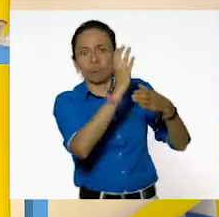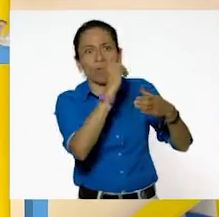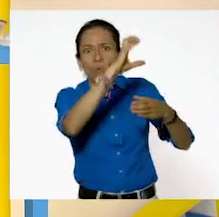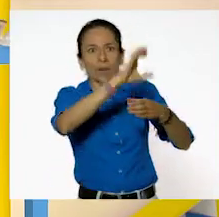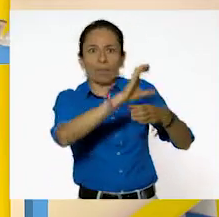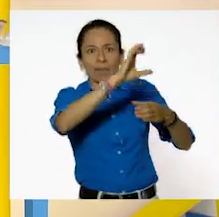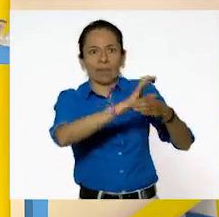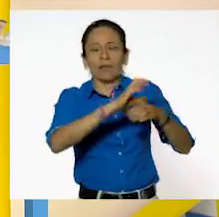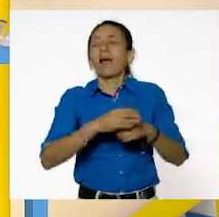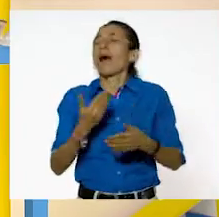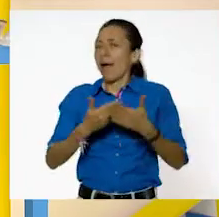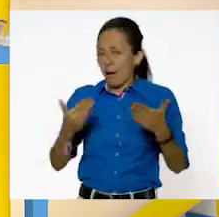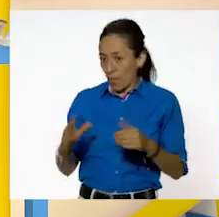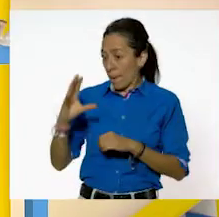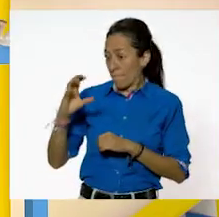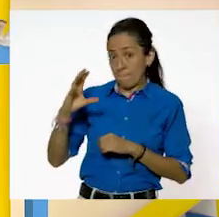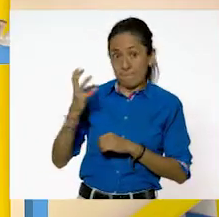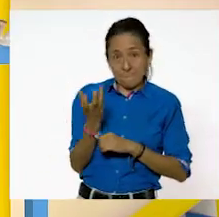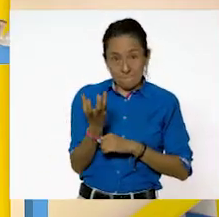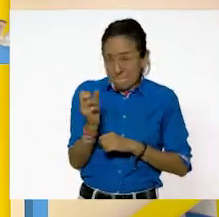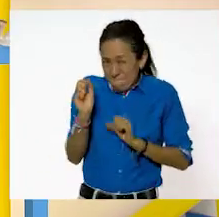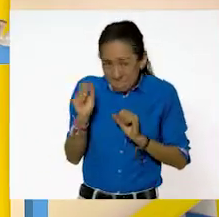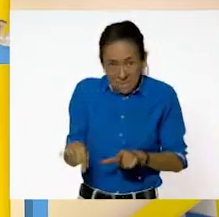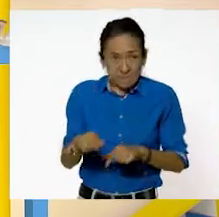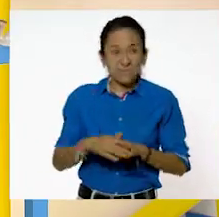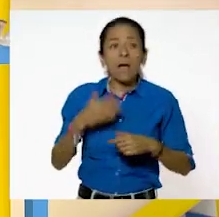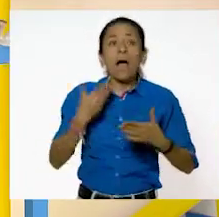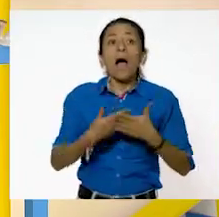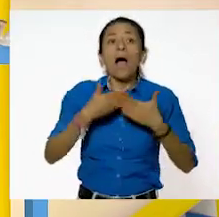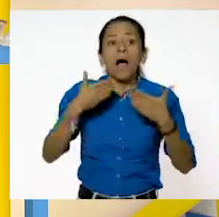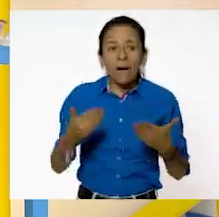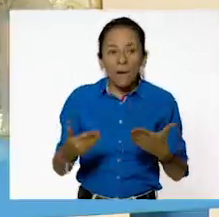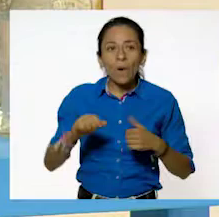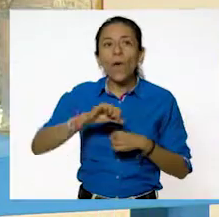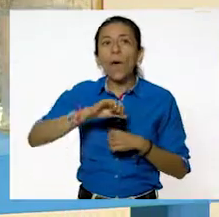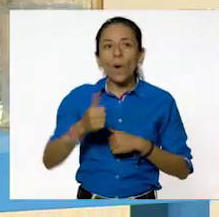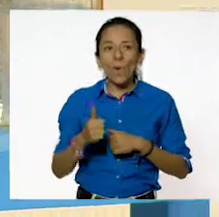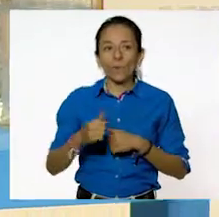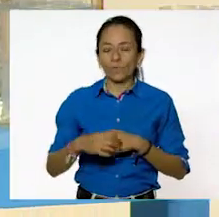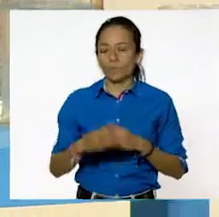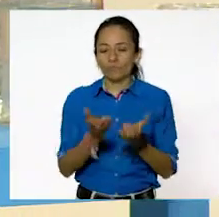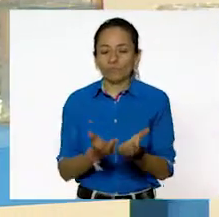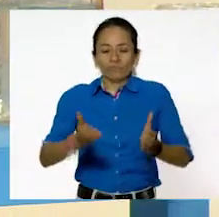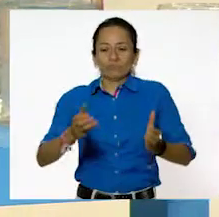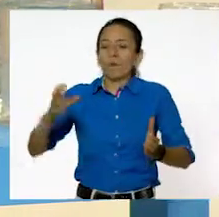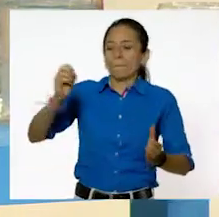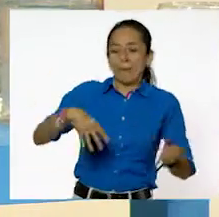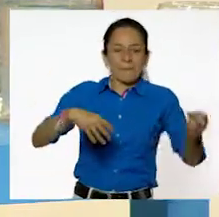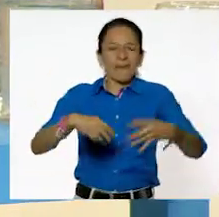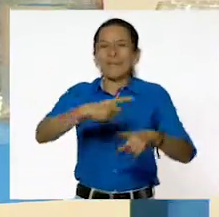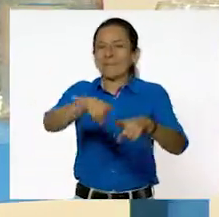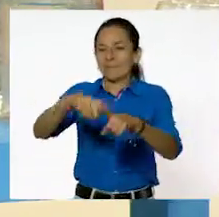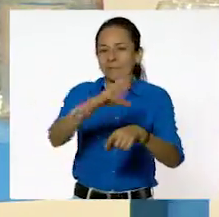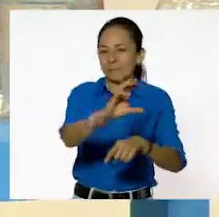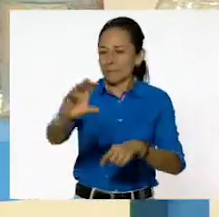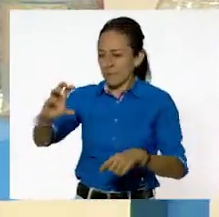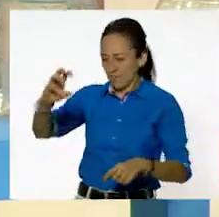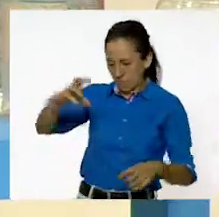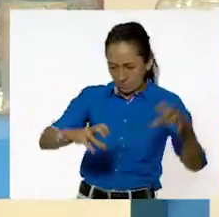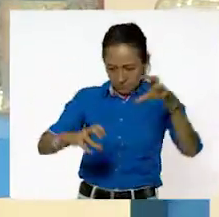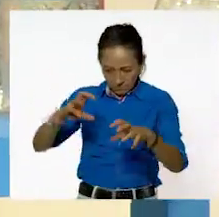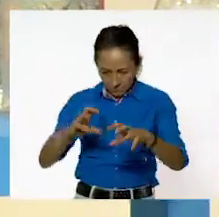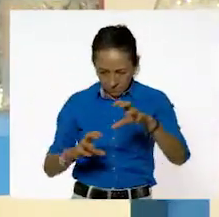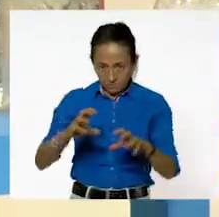de este lado, en este recipiente, junto con las otras pelotas, ¿cambian su forma?